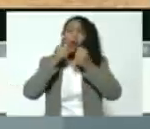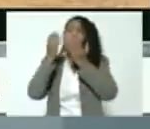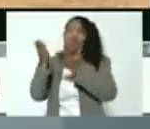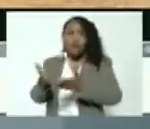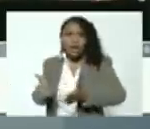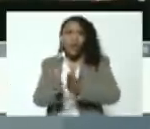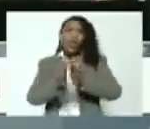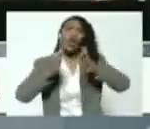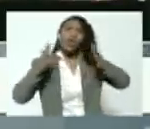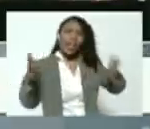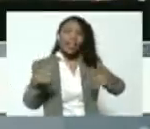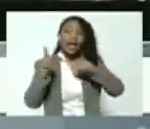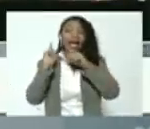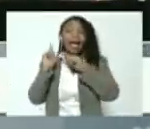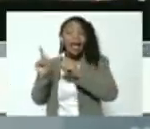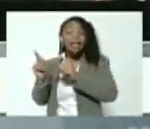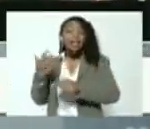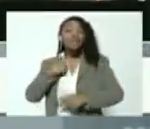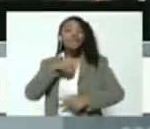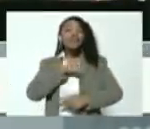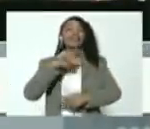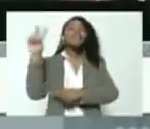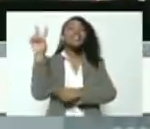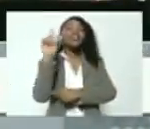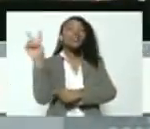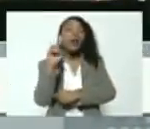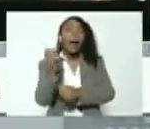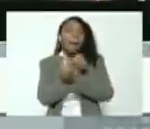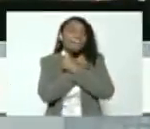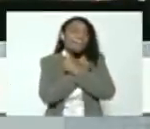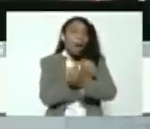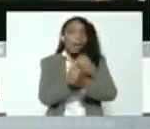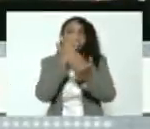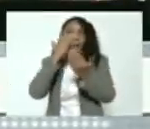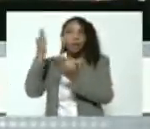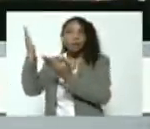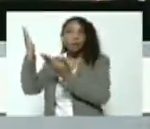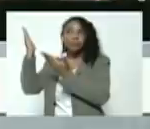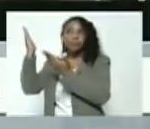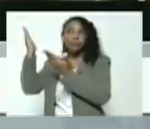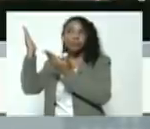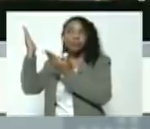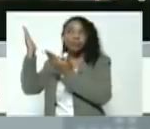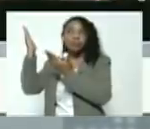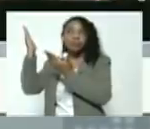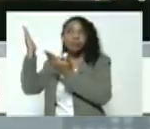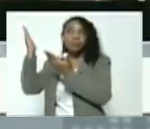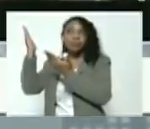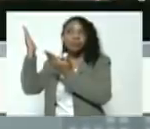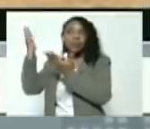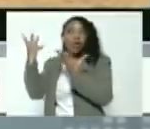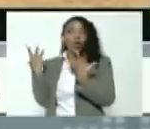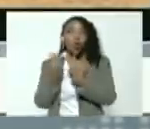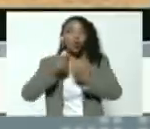tierra de lo grande. Esa es nuestra Venezuela amada. Mira, ahí está Steven Seagal, con los pueblos indígenas. Y le...